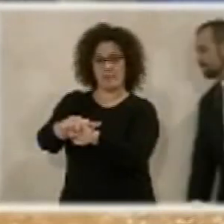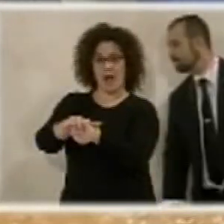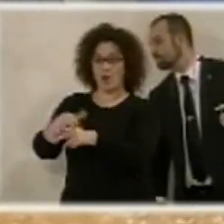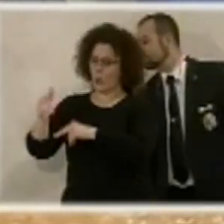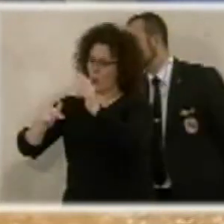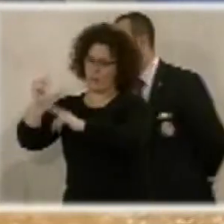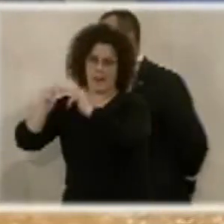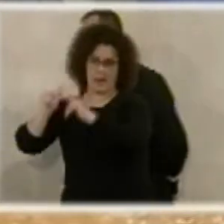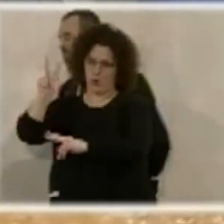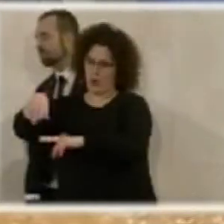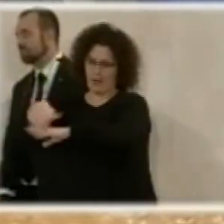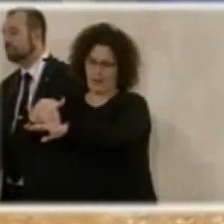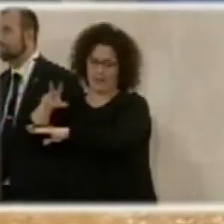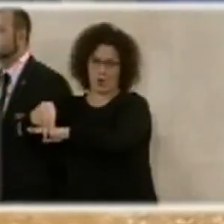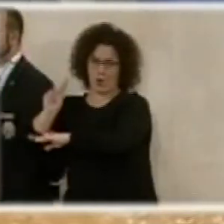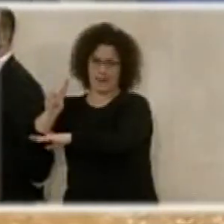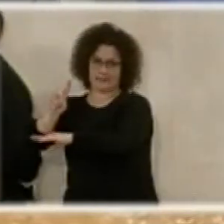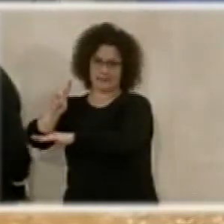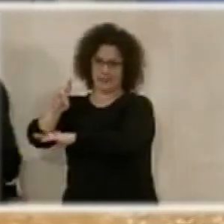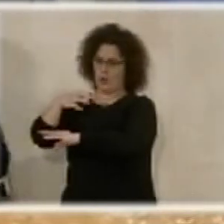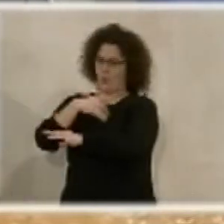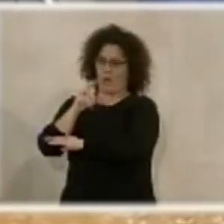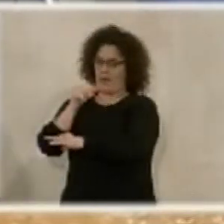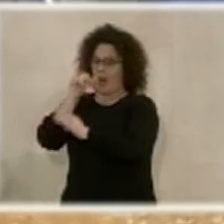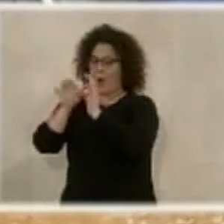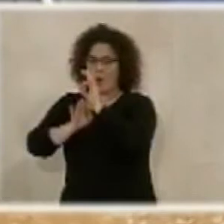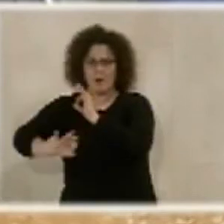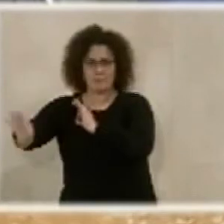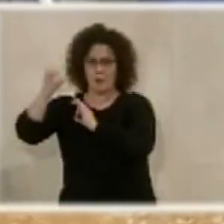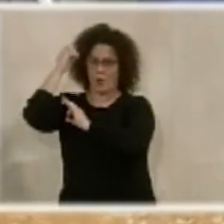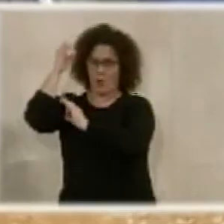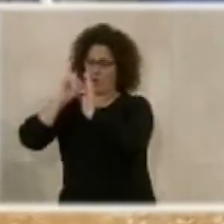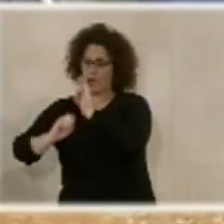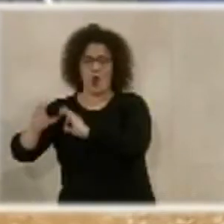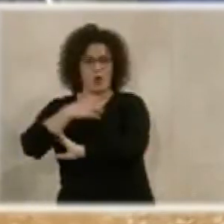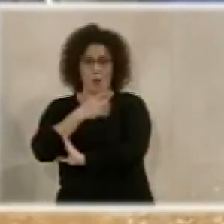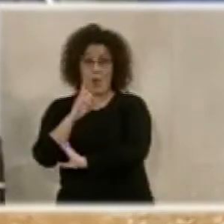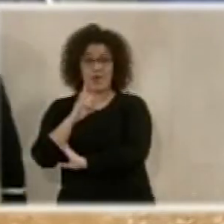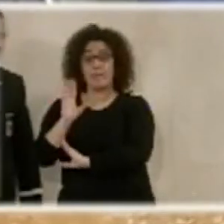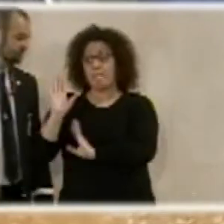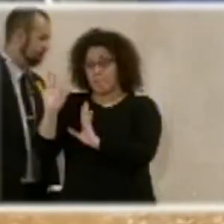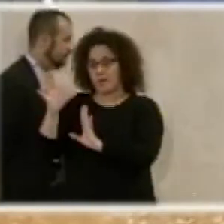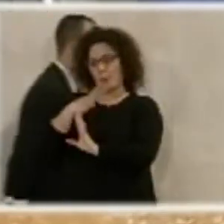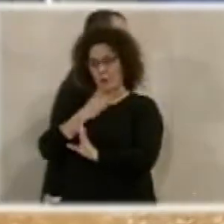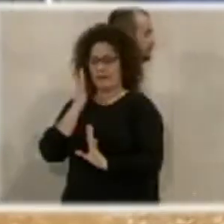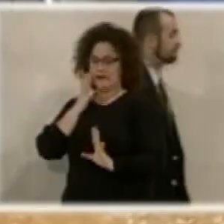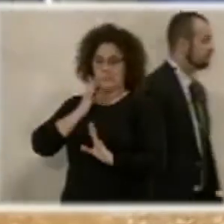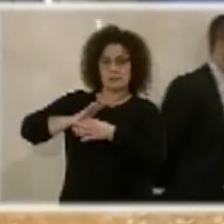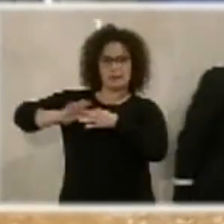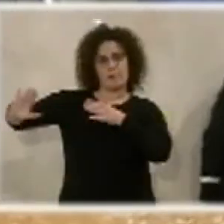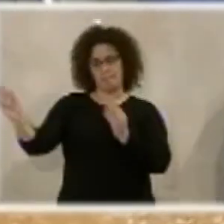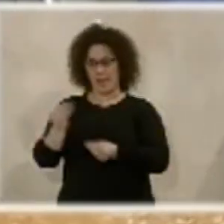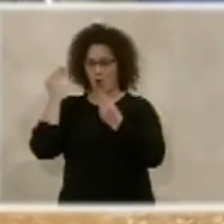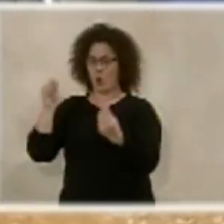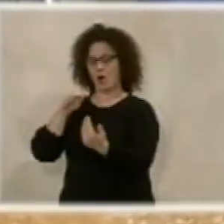urbana consolidada, nunca como calles, con lo cual no se puede meter ni abastecimiento ni saneamiento ni iluminación, pero sí podemos, por lo menos, adecentarlos como